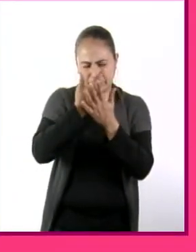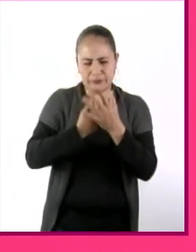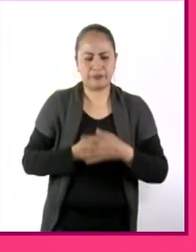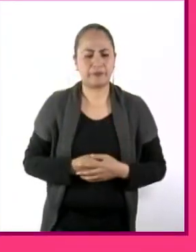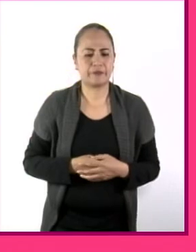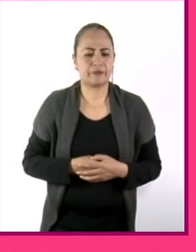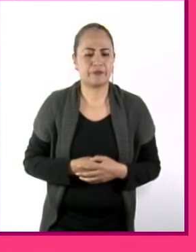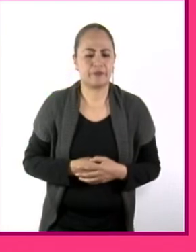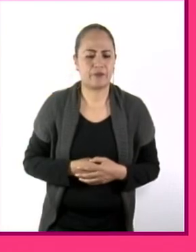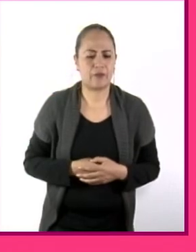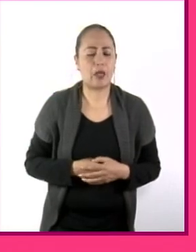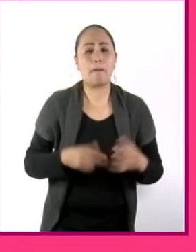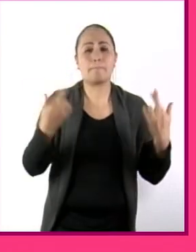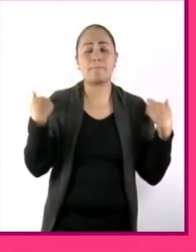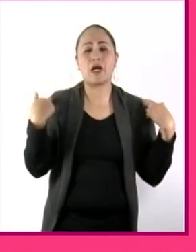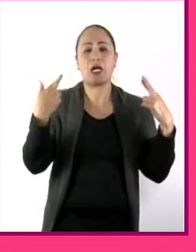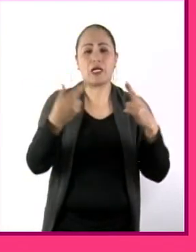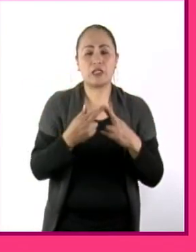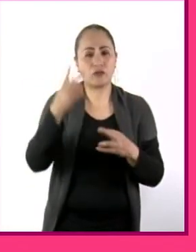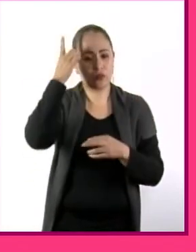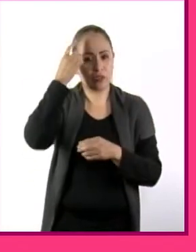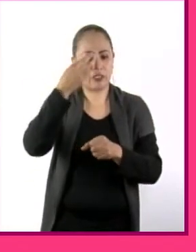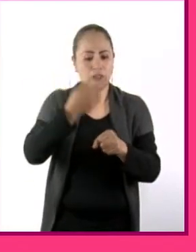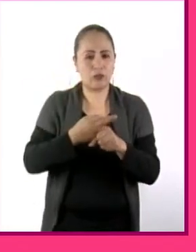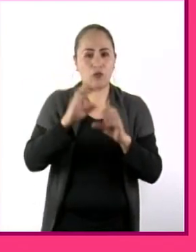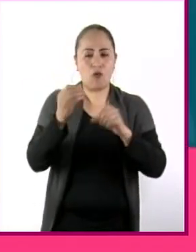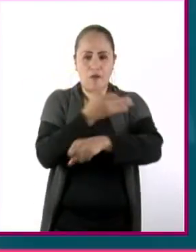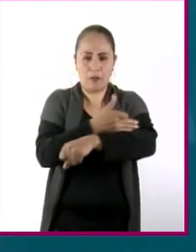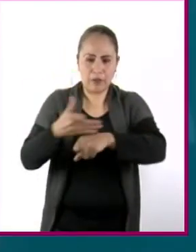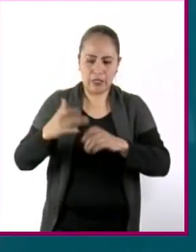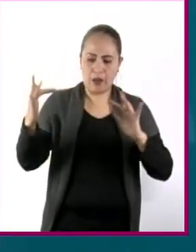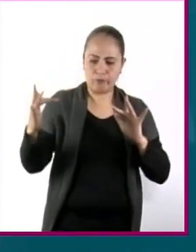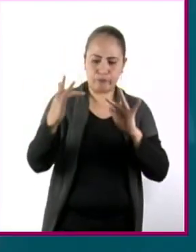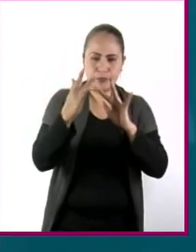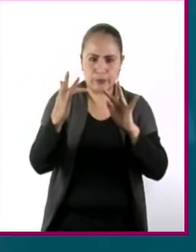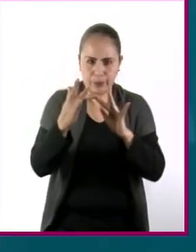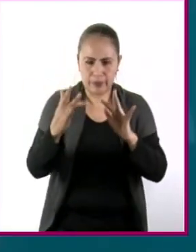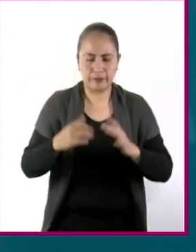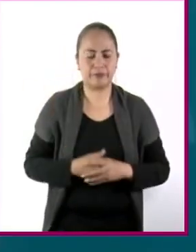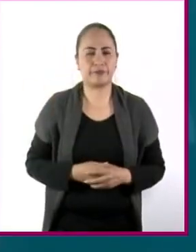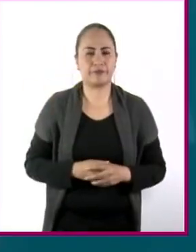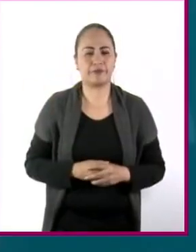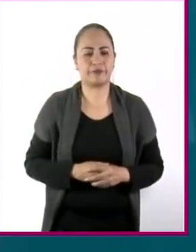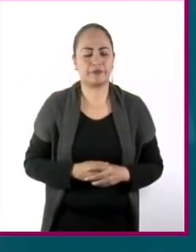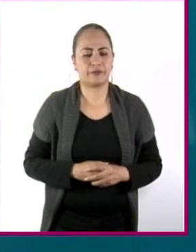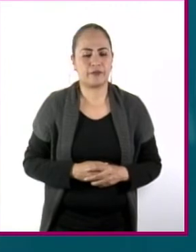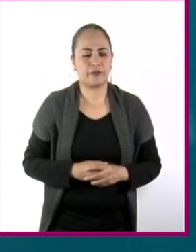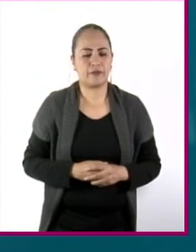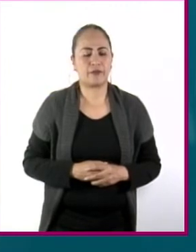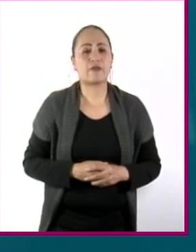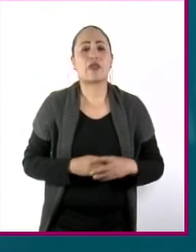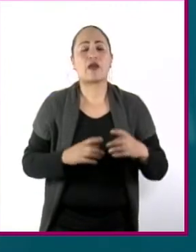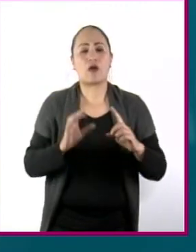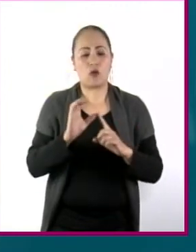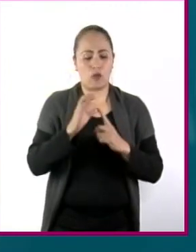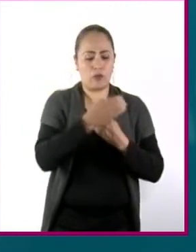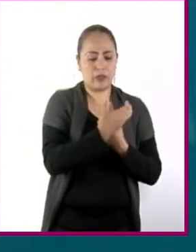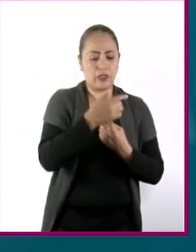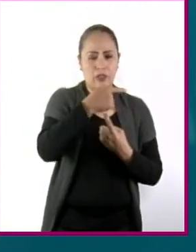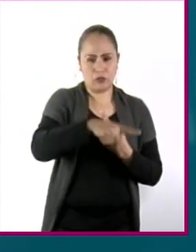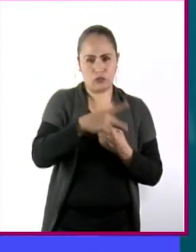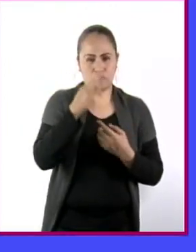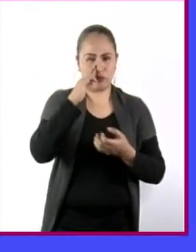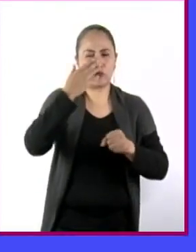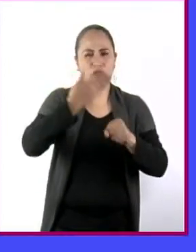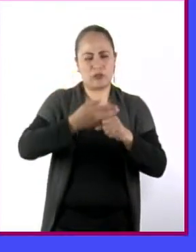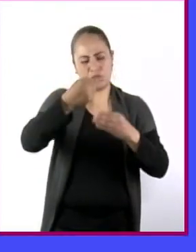vinculación con docentes, directivos y o familias Por su parte, las tareas generales del comité pueden ser